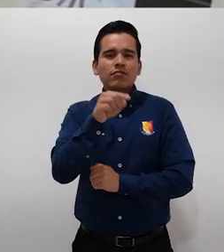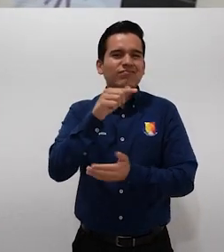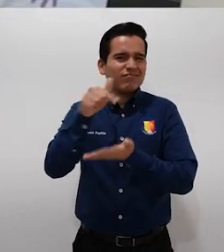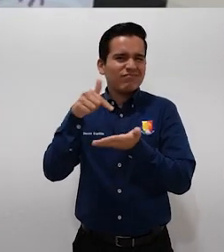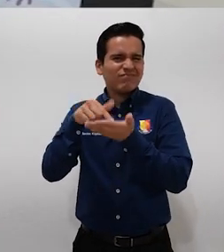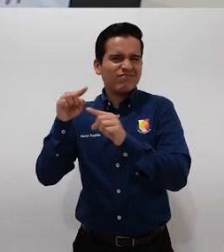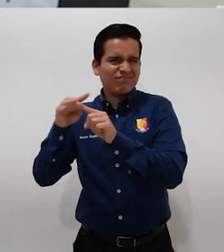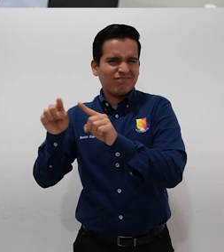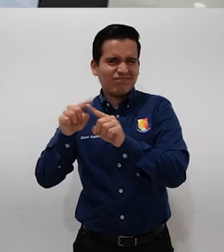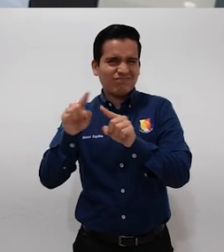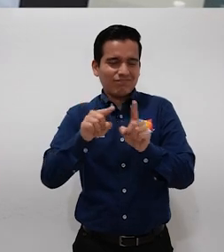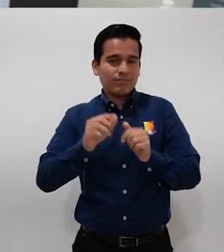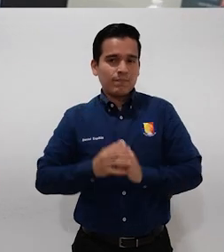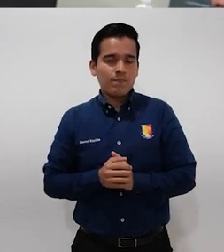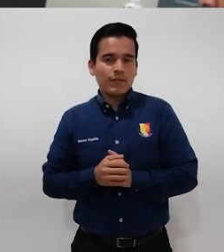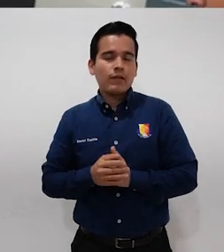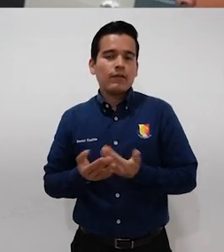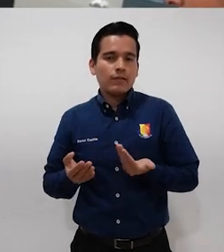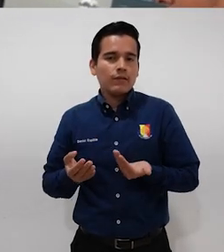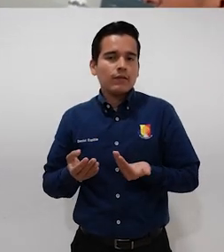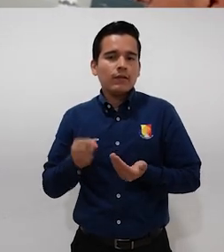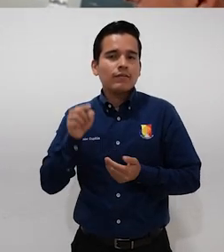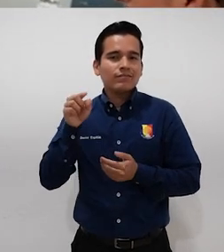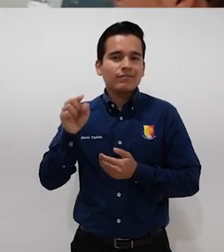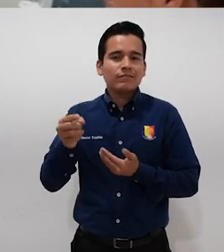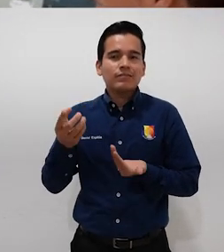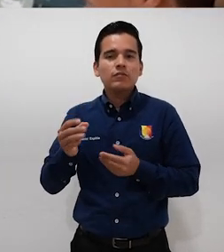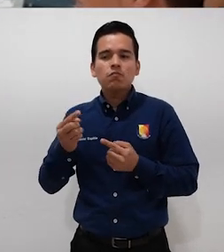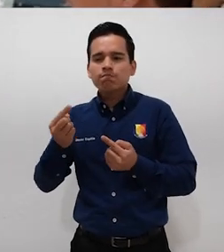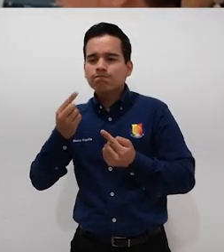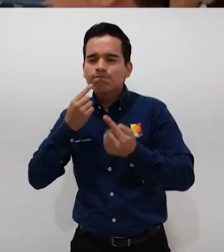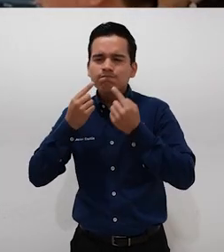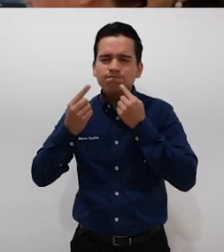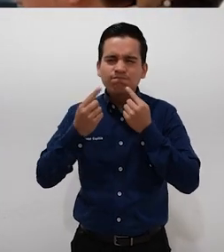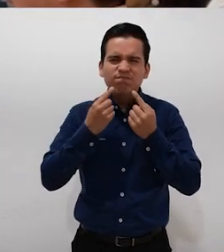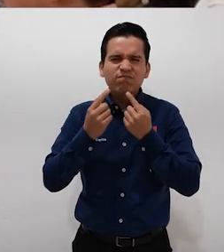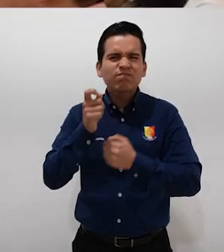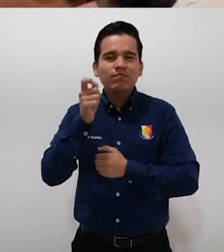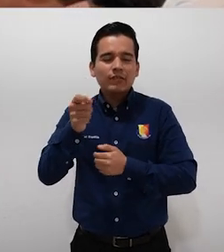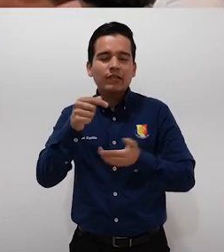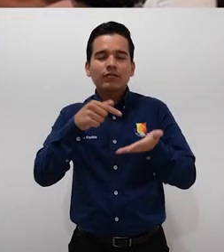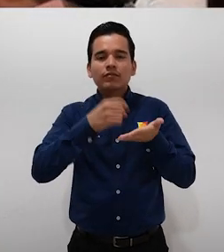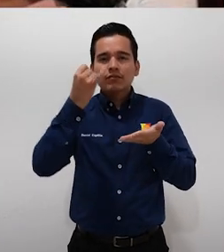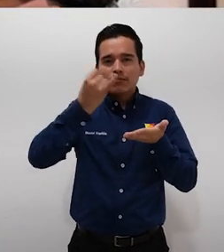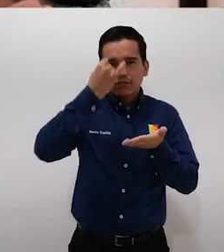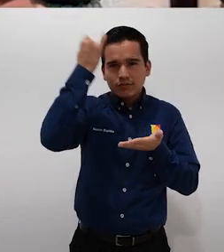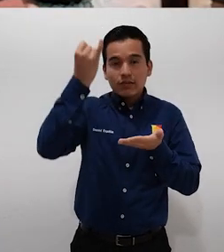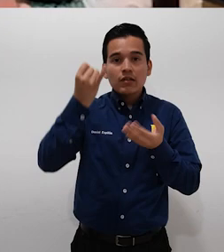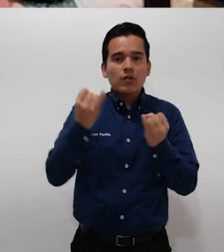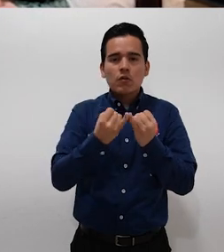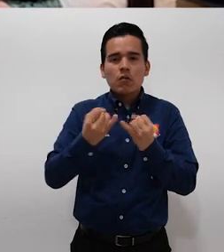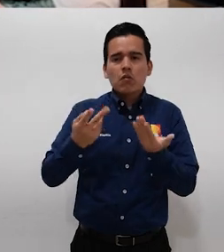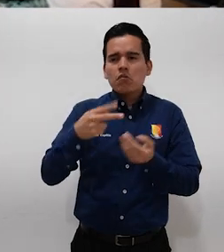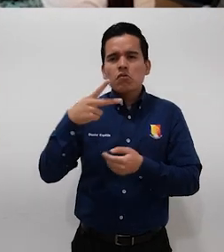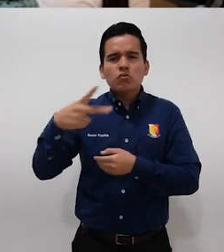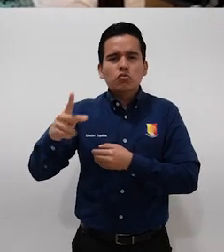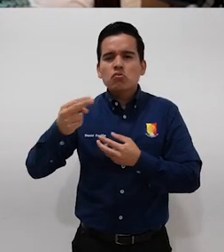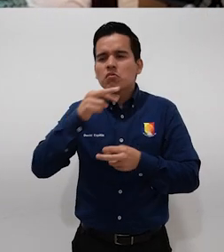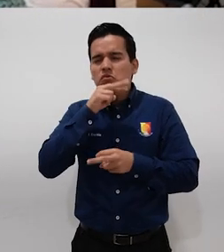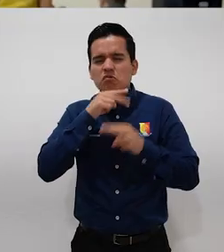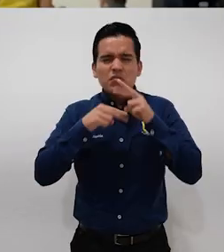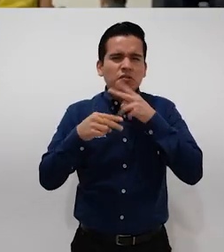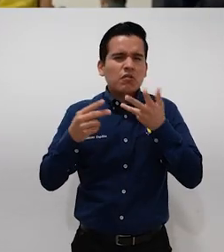espacios que se habilitaron se está generando una discusión con respecto a esta iniciativa y se están recogiendo pues inquietudes,